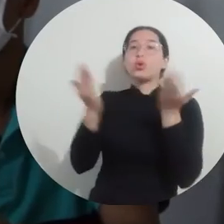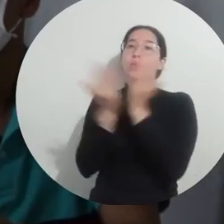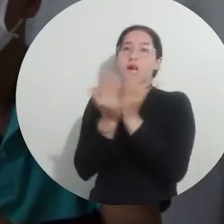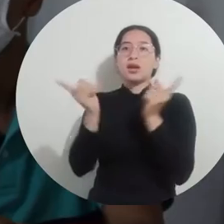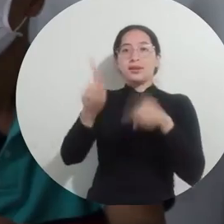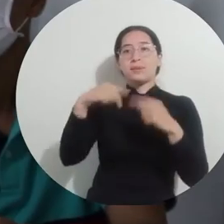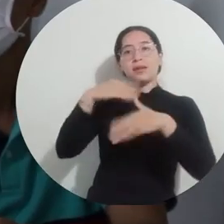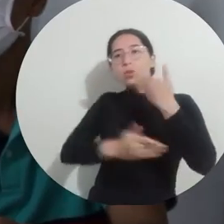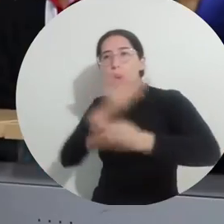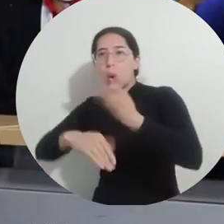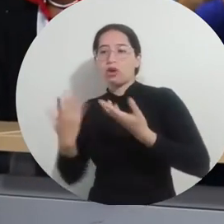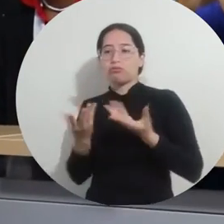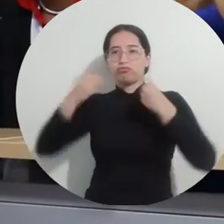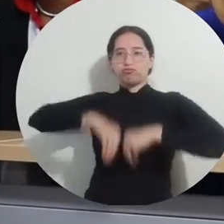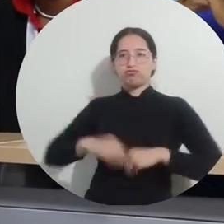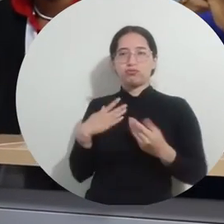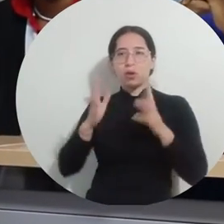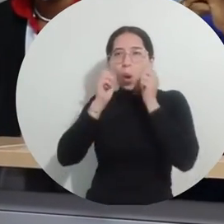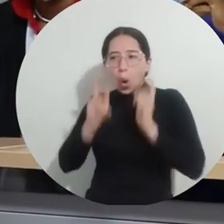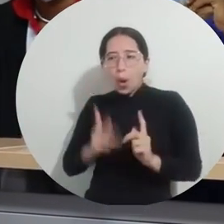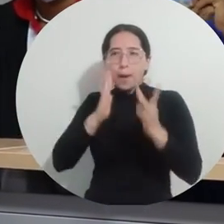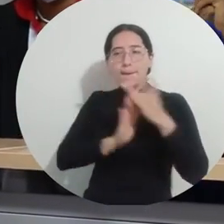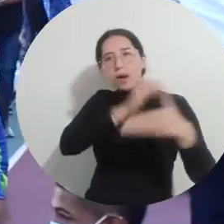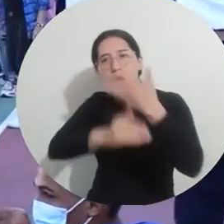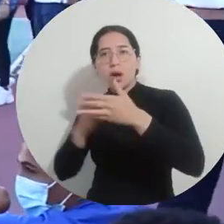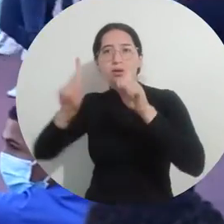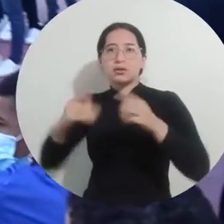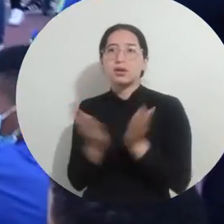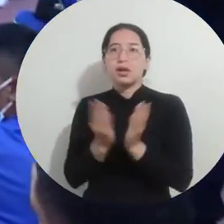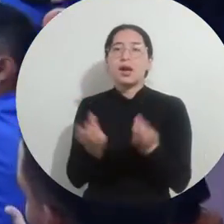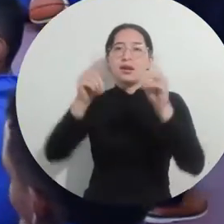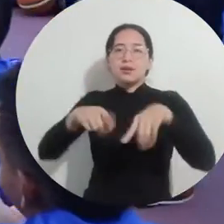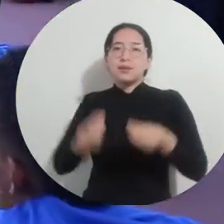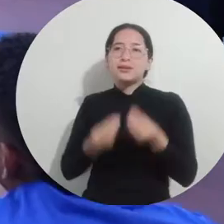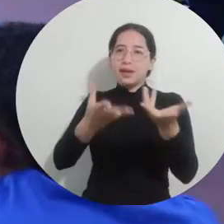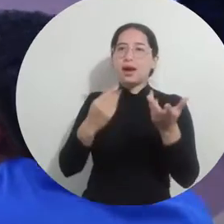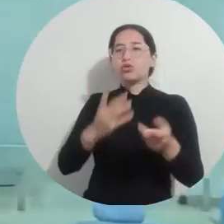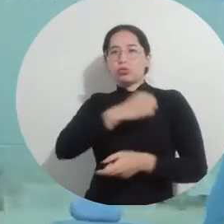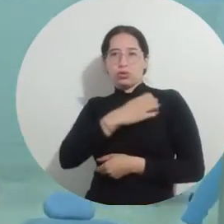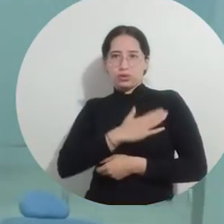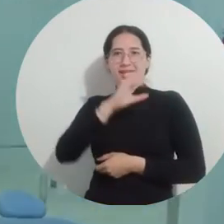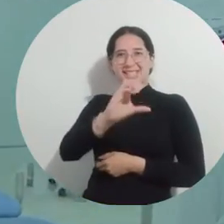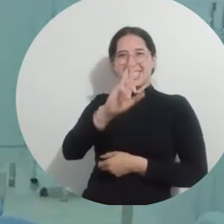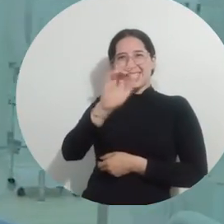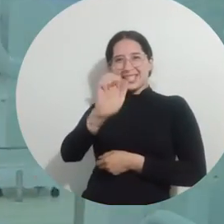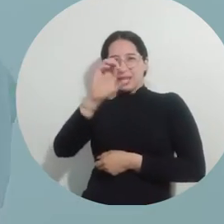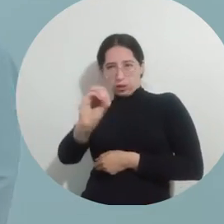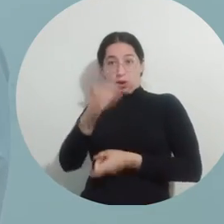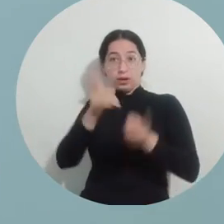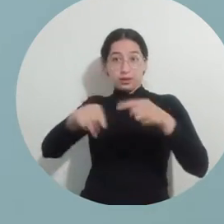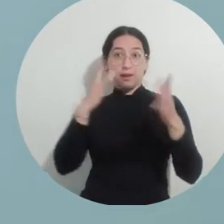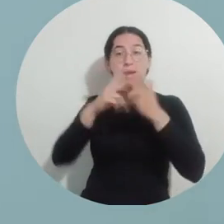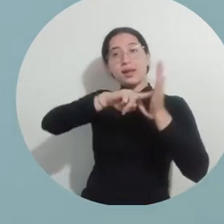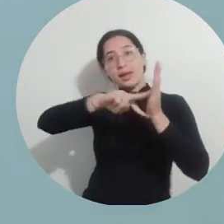Trabajo y Desarrollo Humano a través del Centro para la Regionalización de la Educación y las Oportunidades CREO. La segunda fue otorgada al Programa Técnico